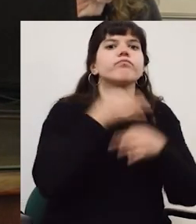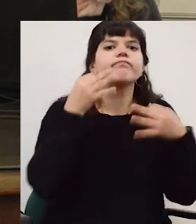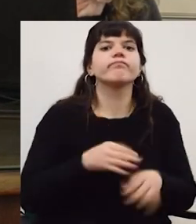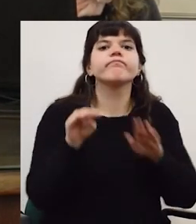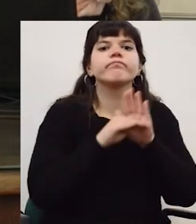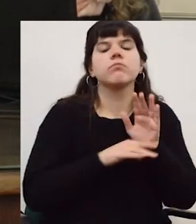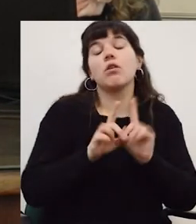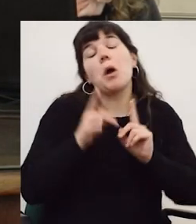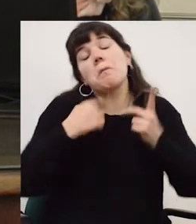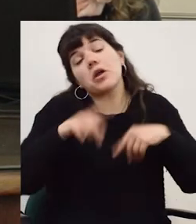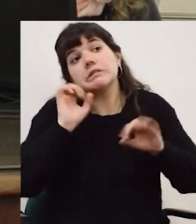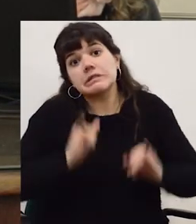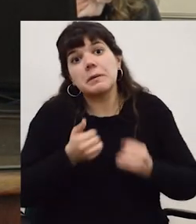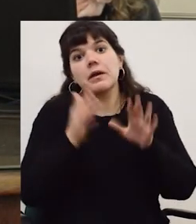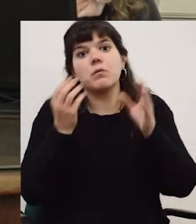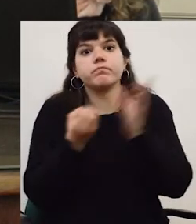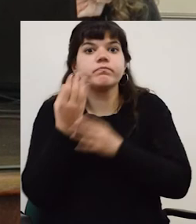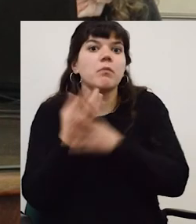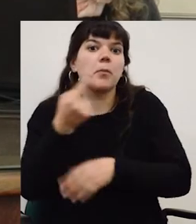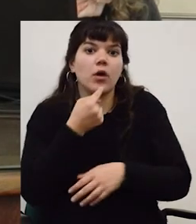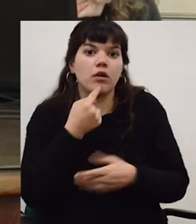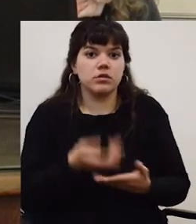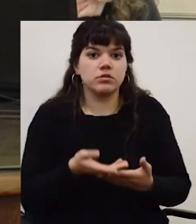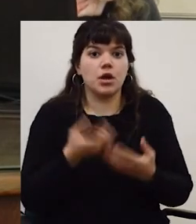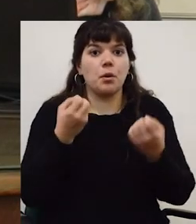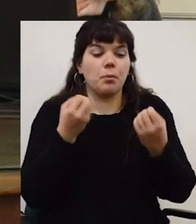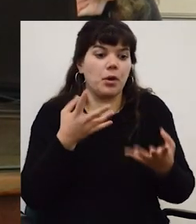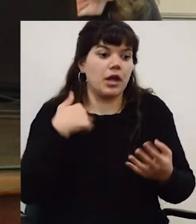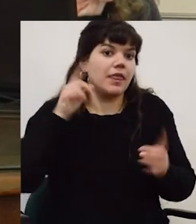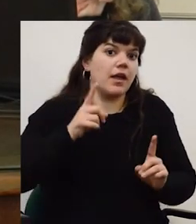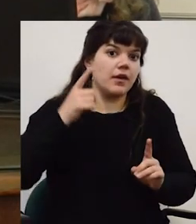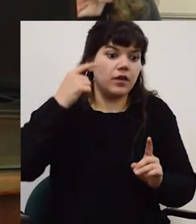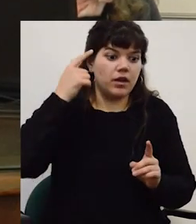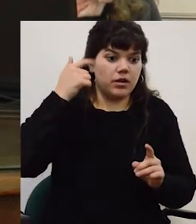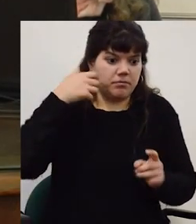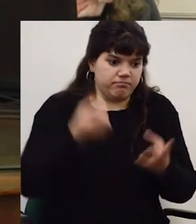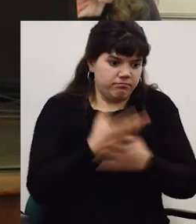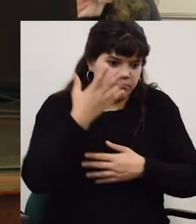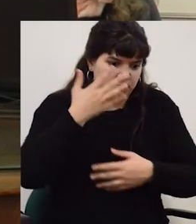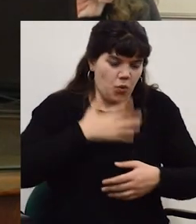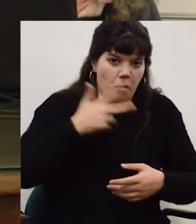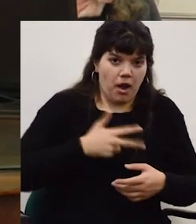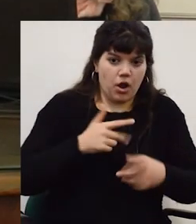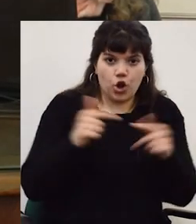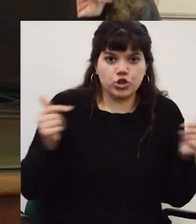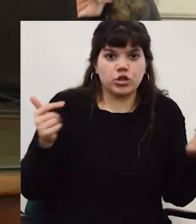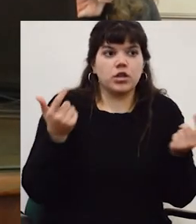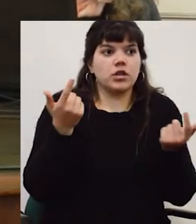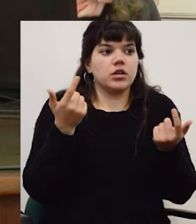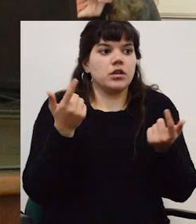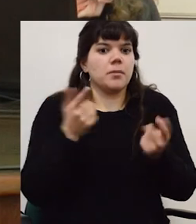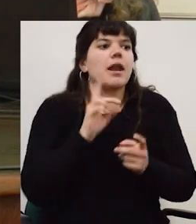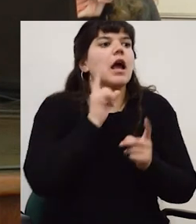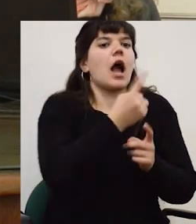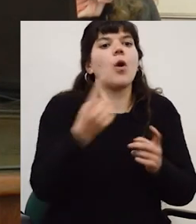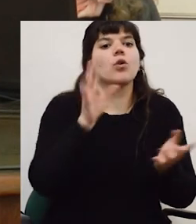no todo no con el afán de controlar todo pero sí de hacer política de decir bueno la política va a ser formar recursos